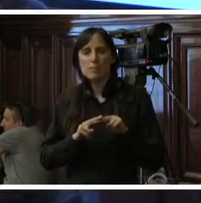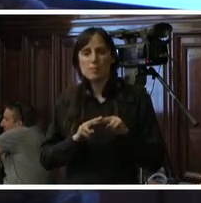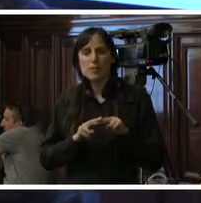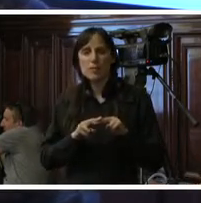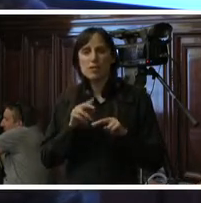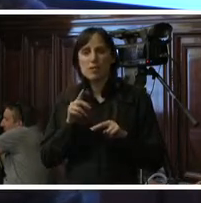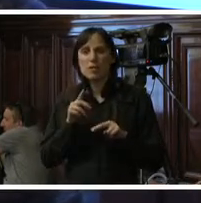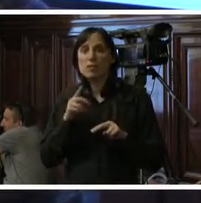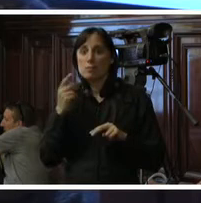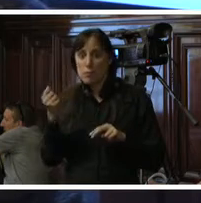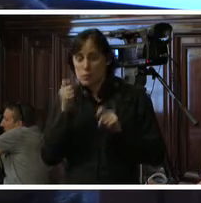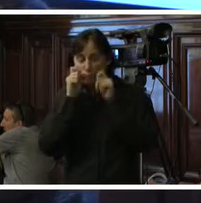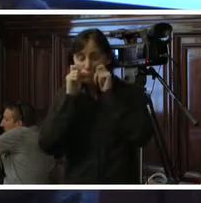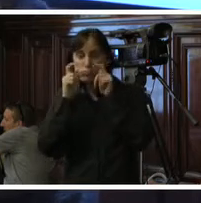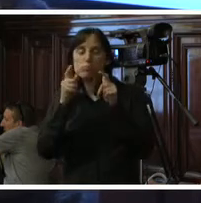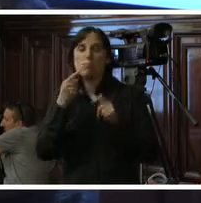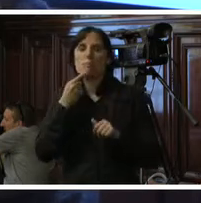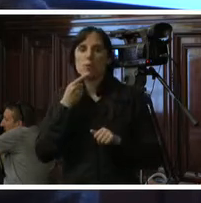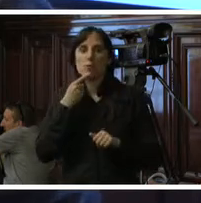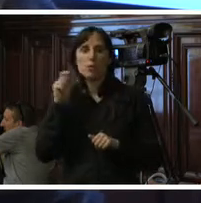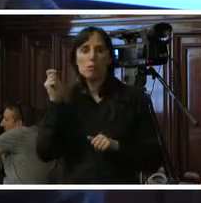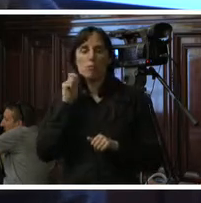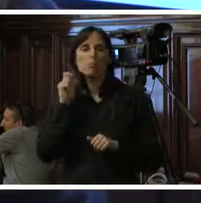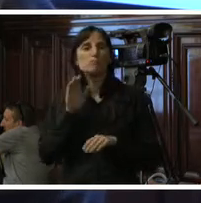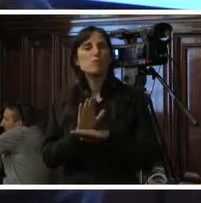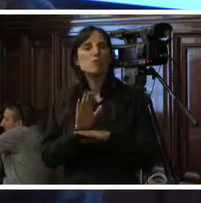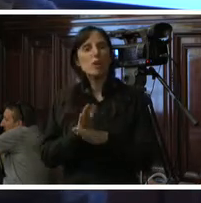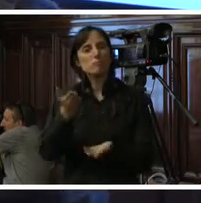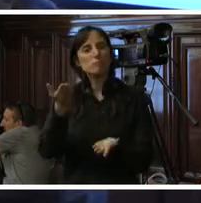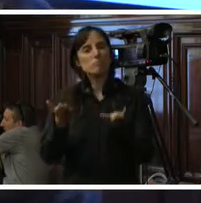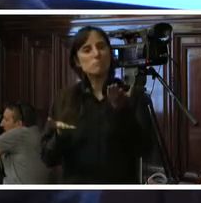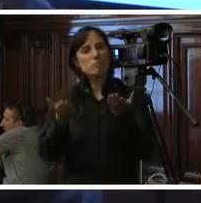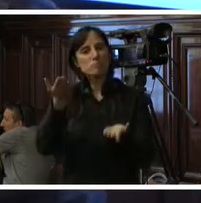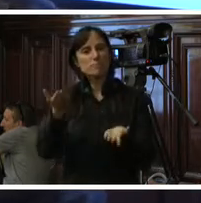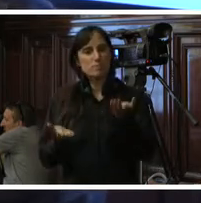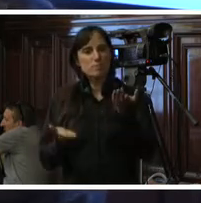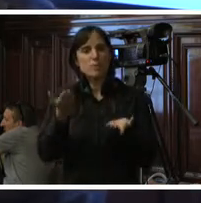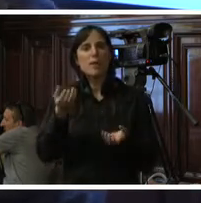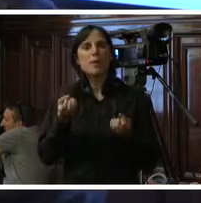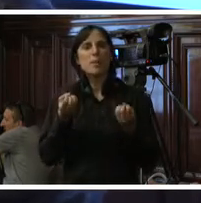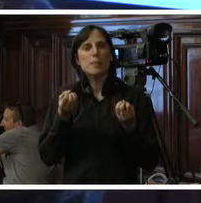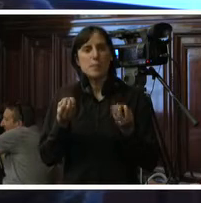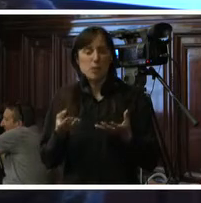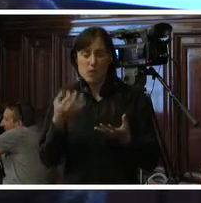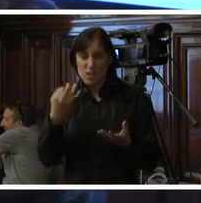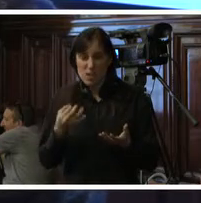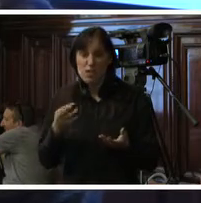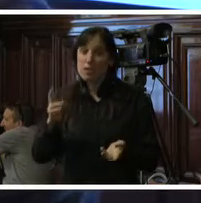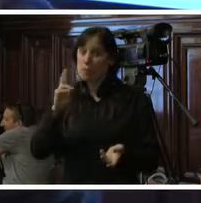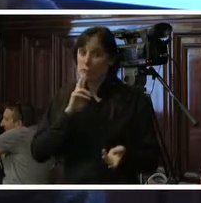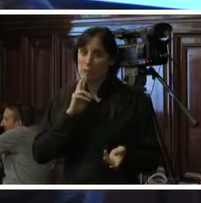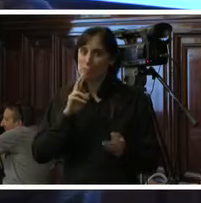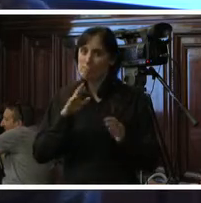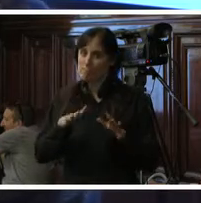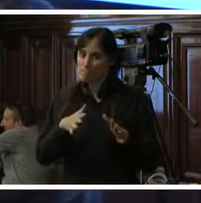nuestras políticas públicas un test que lamentablemente no se salda con los mejores resultados pero